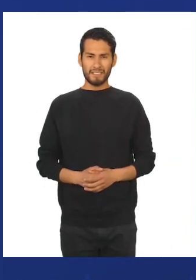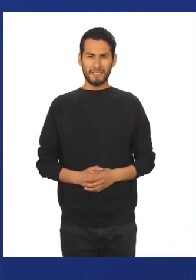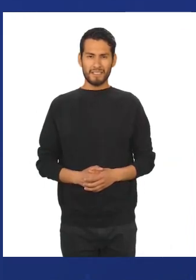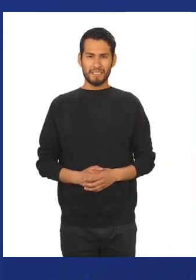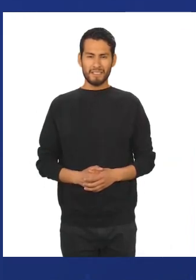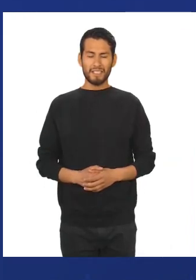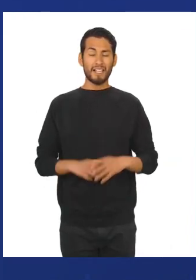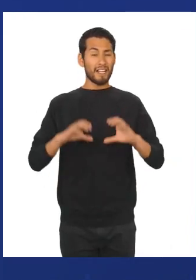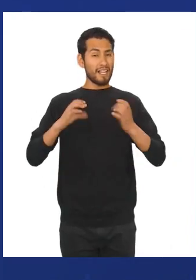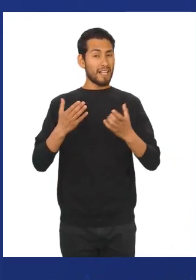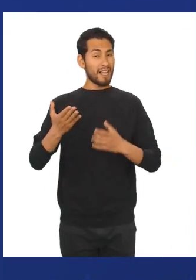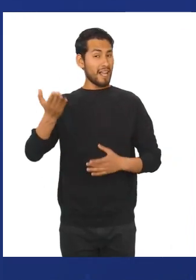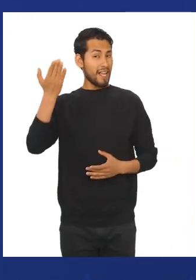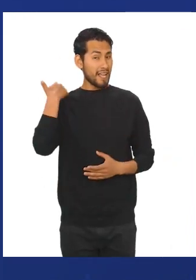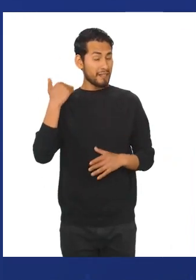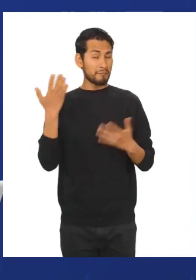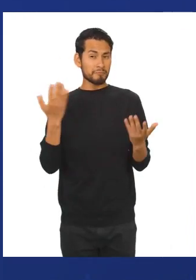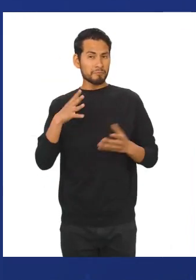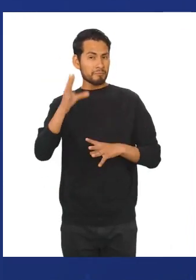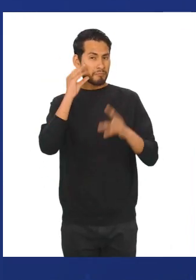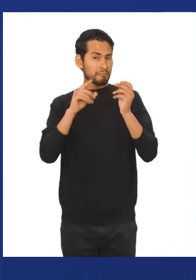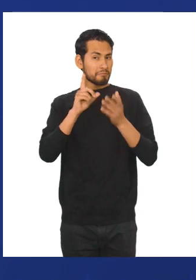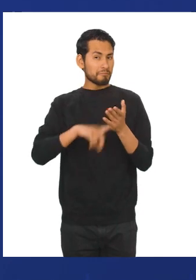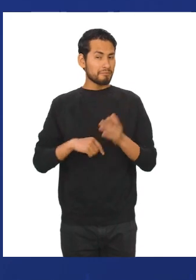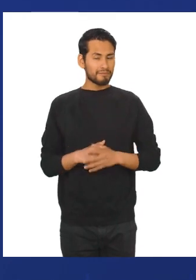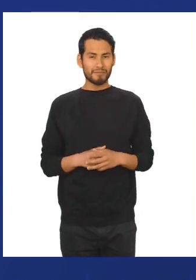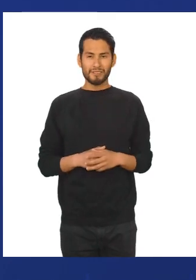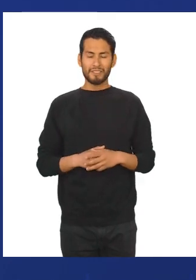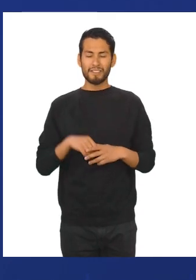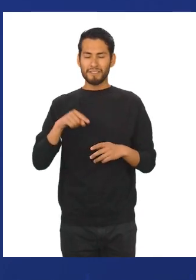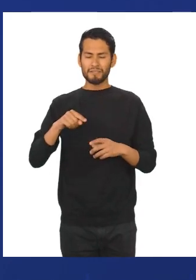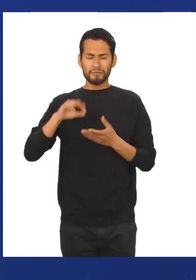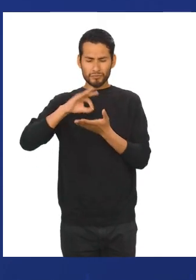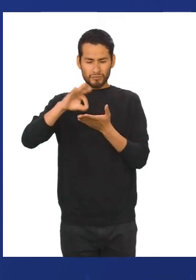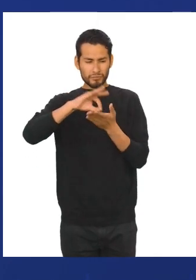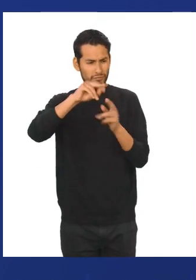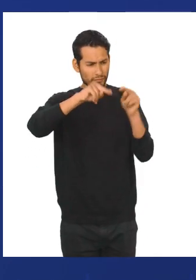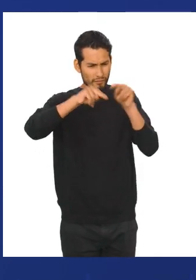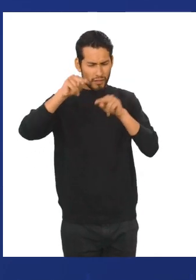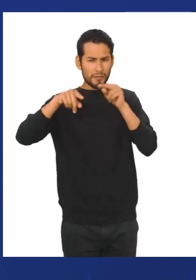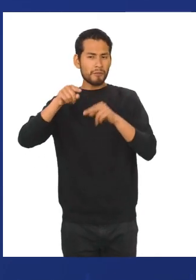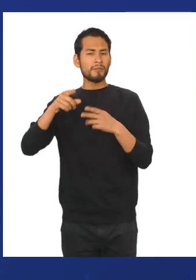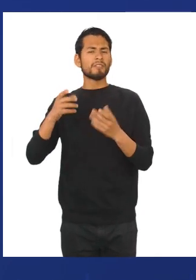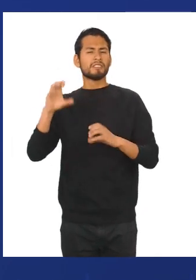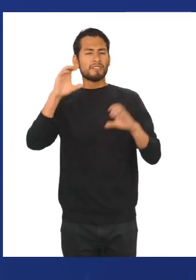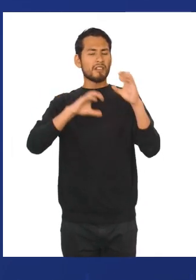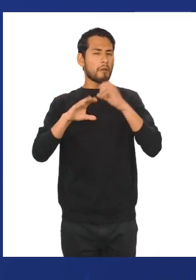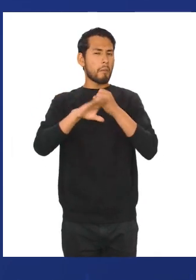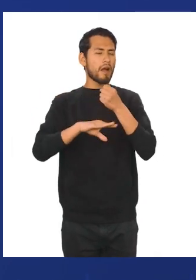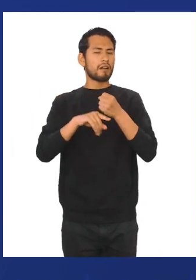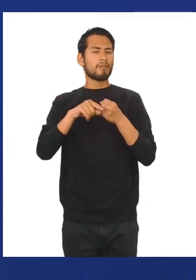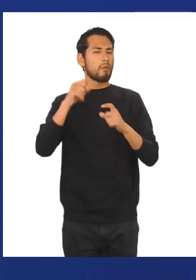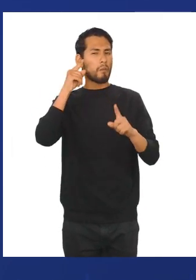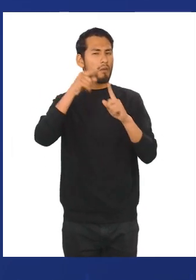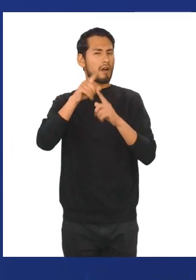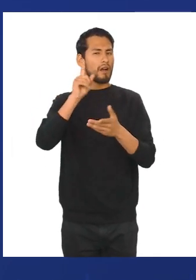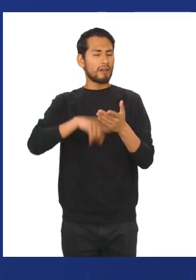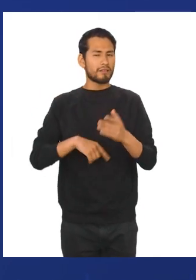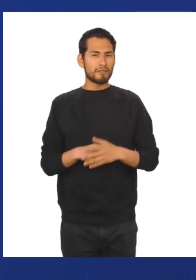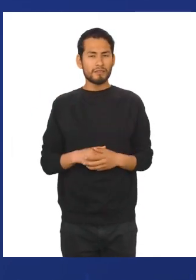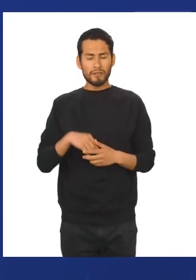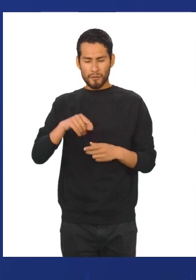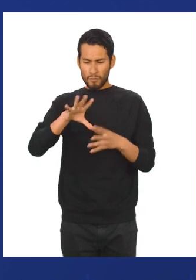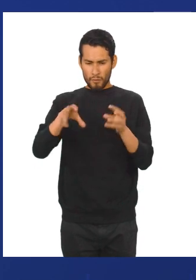En la clase pasada aprendimos que... La estadística pasa a ser una ciencia básica cuyo objetivo principal es el